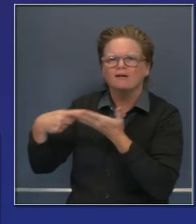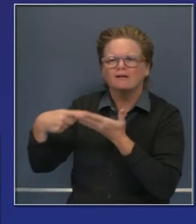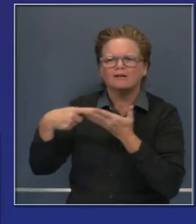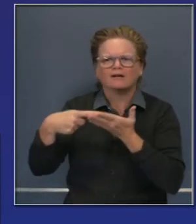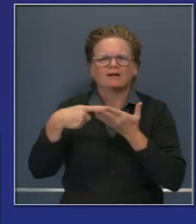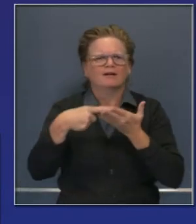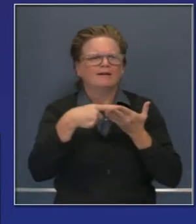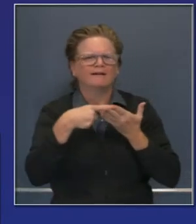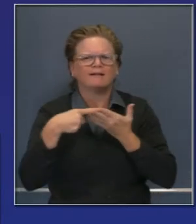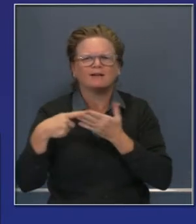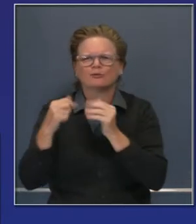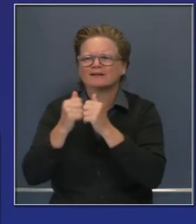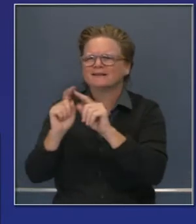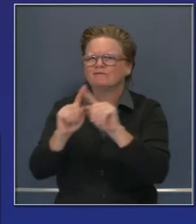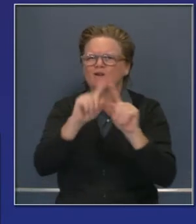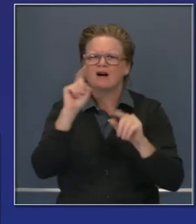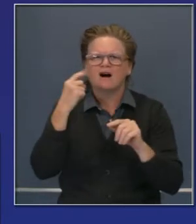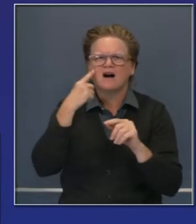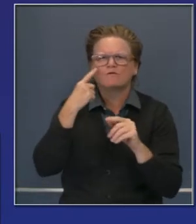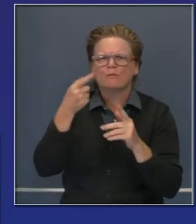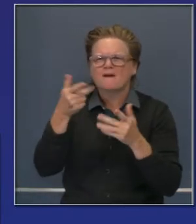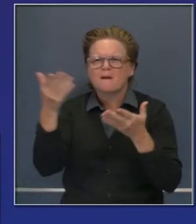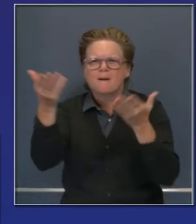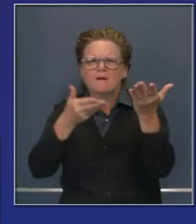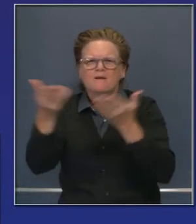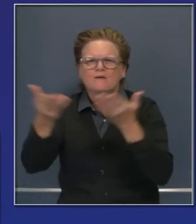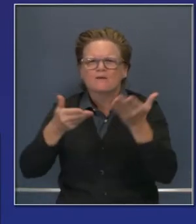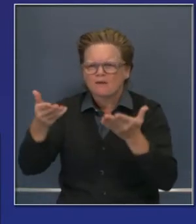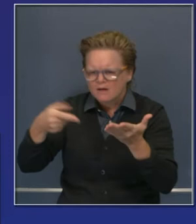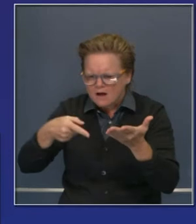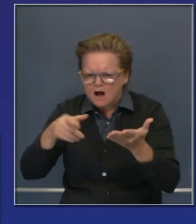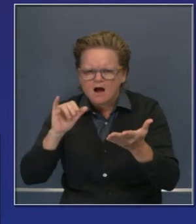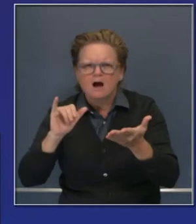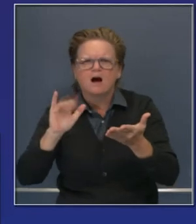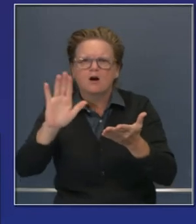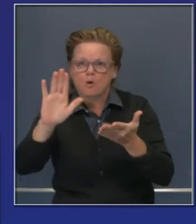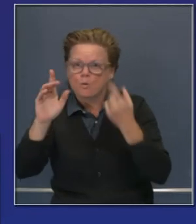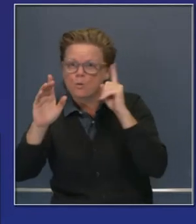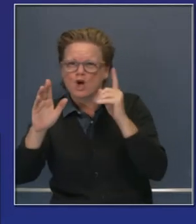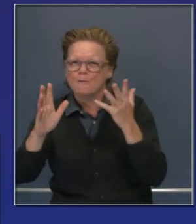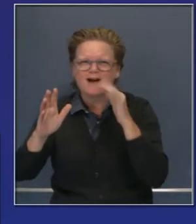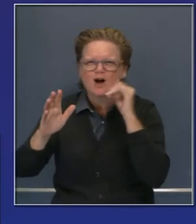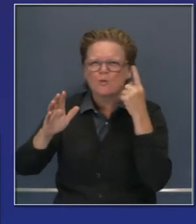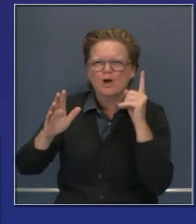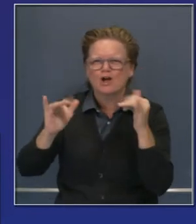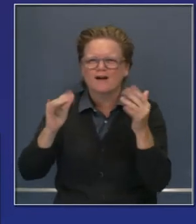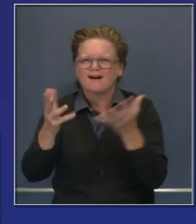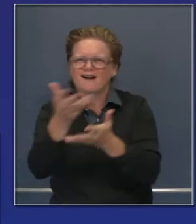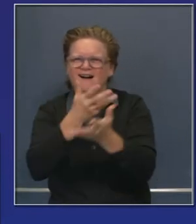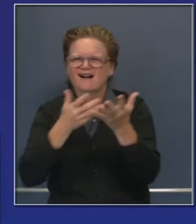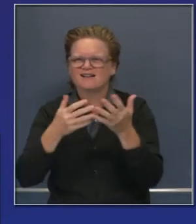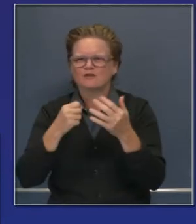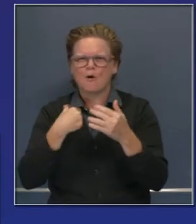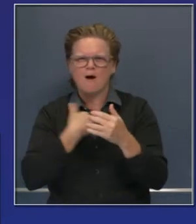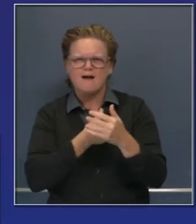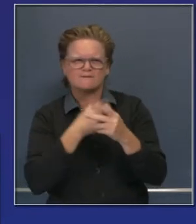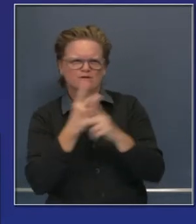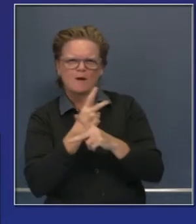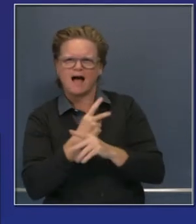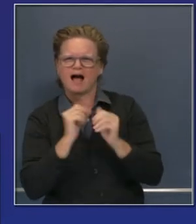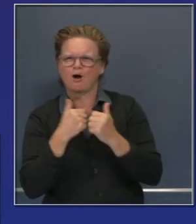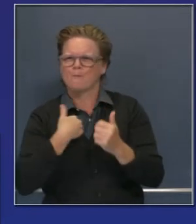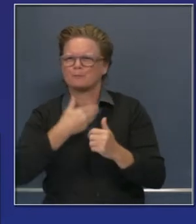equipo de gobernador y el equipo de intervención, viendo las mejores prácticas en programas de computación para intervención. Seguimos